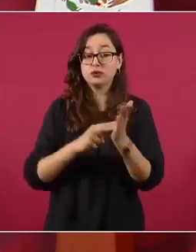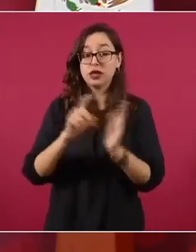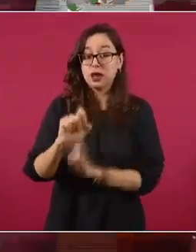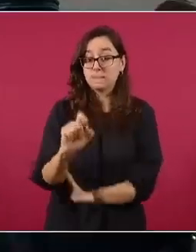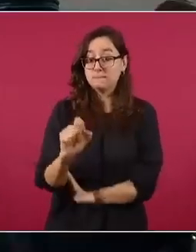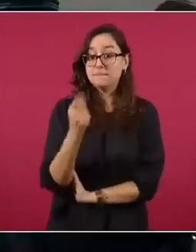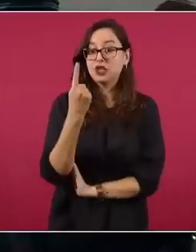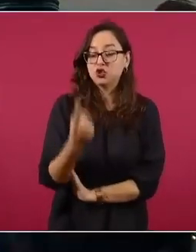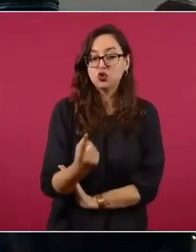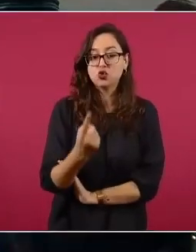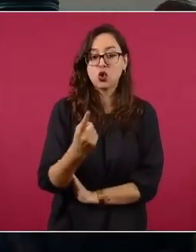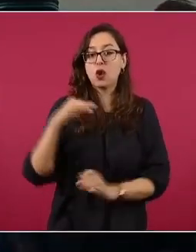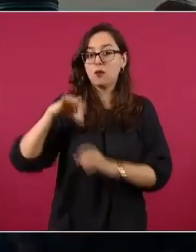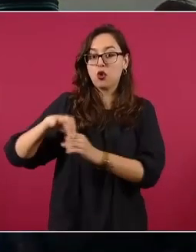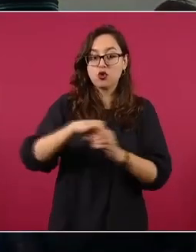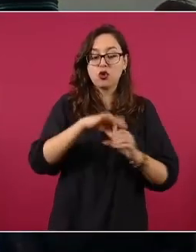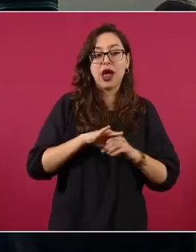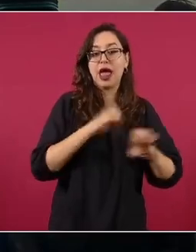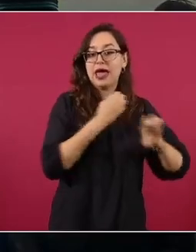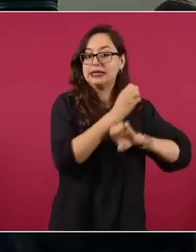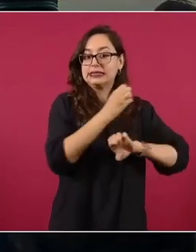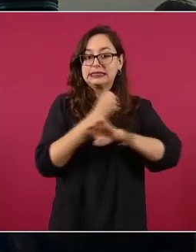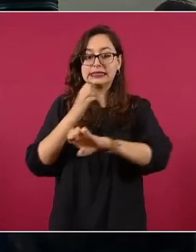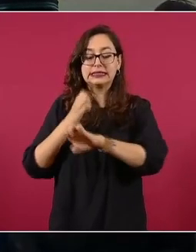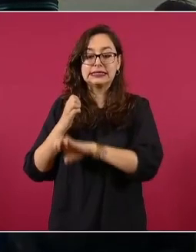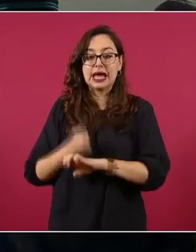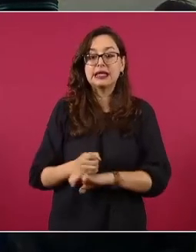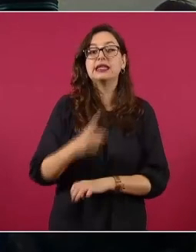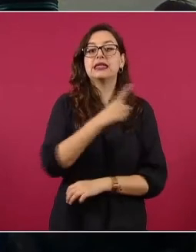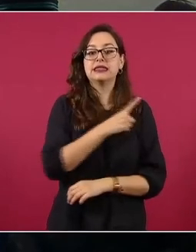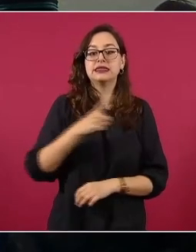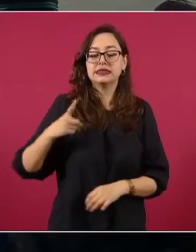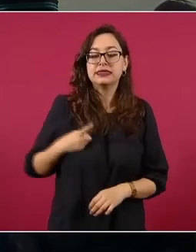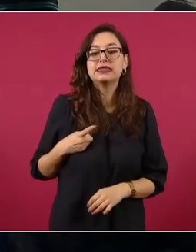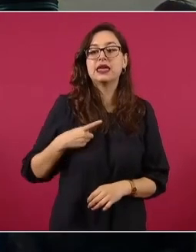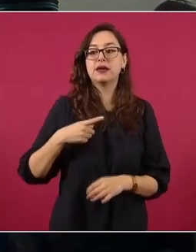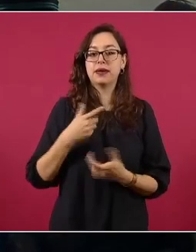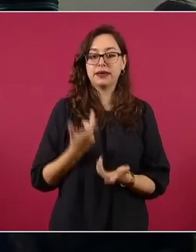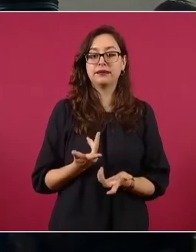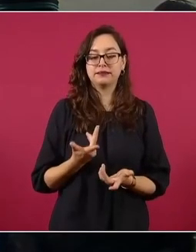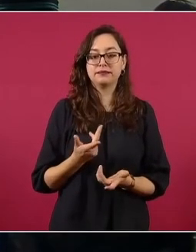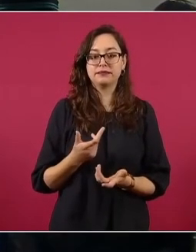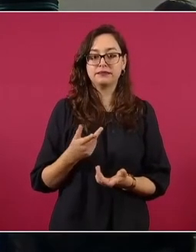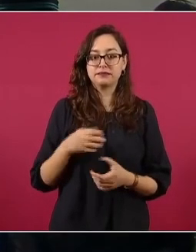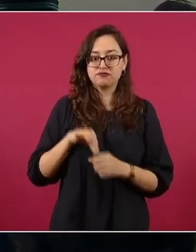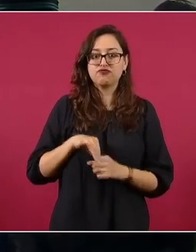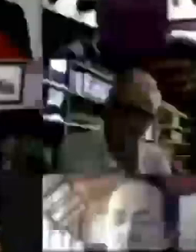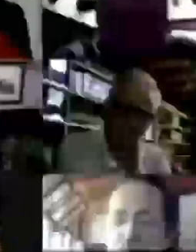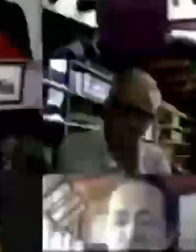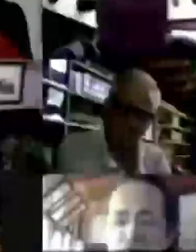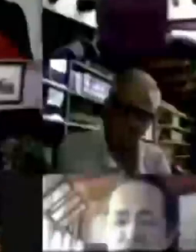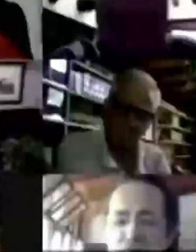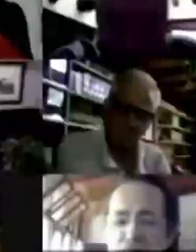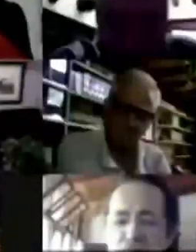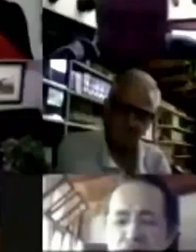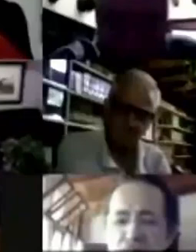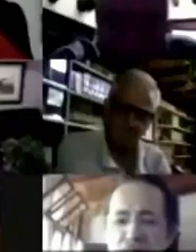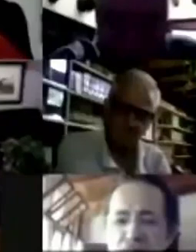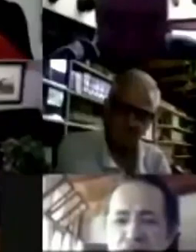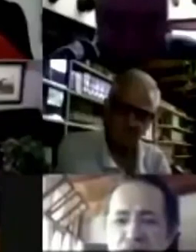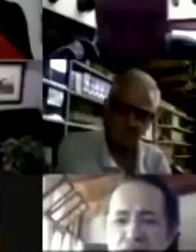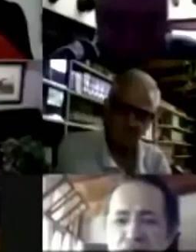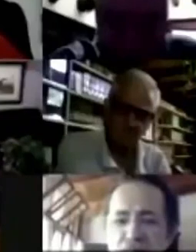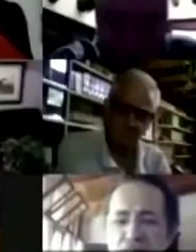son elecciones nacionales, son todas elecciones locales, las van a ganar candidatos locales o a perder, esas elecciones tienen que ser